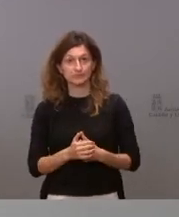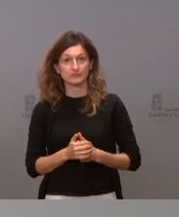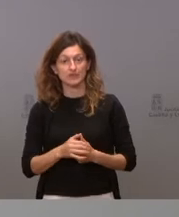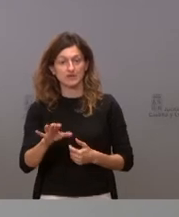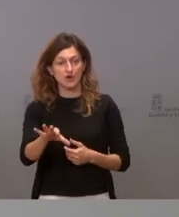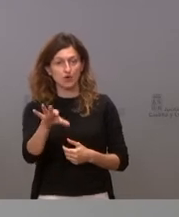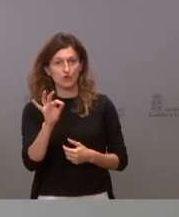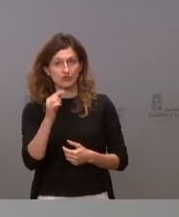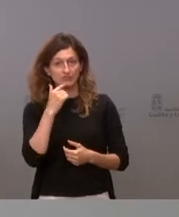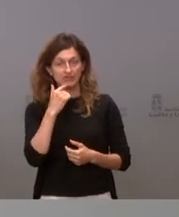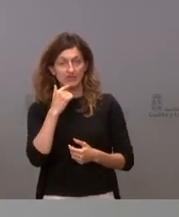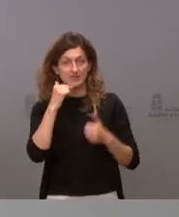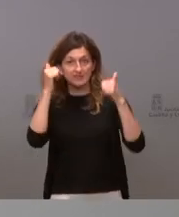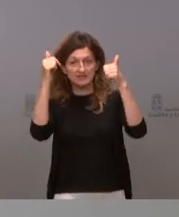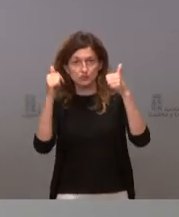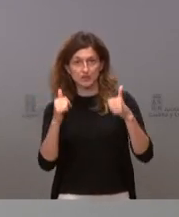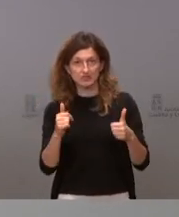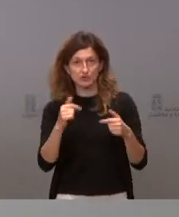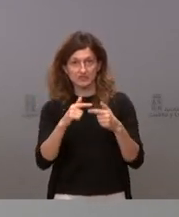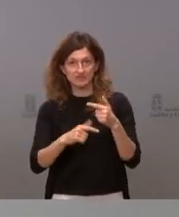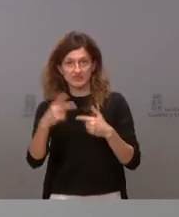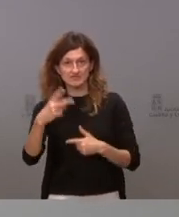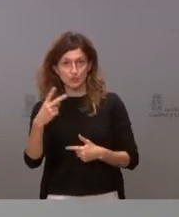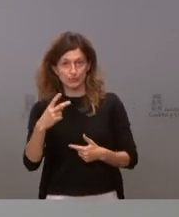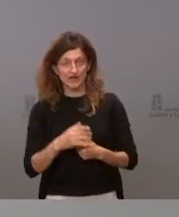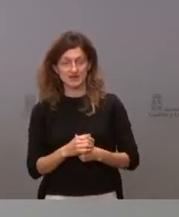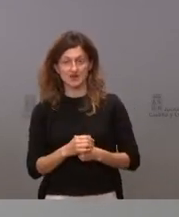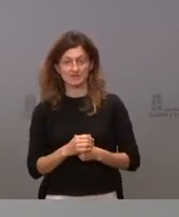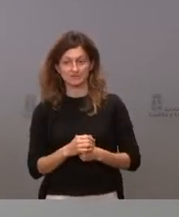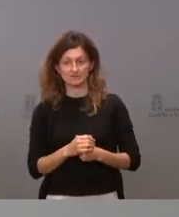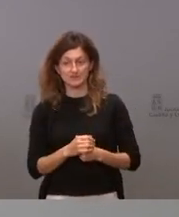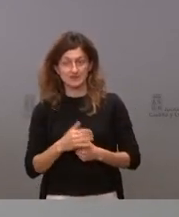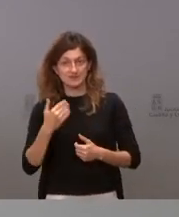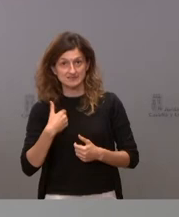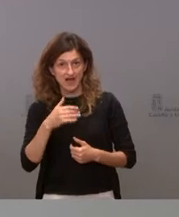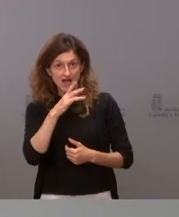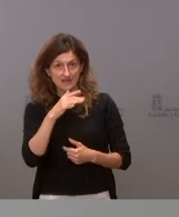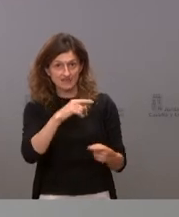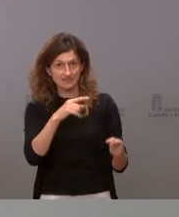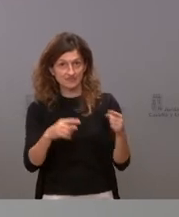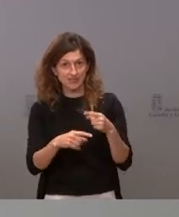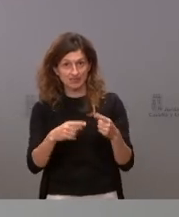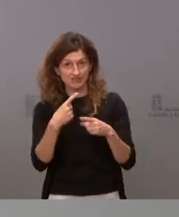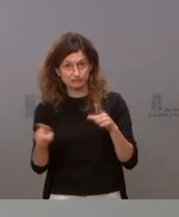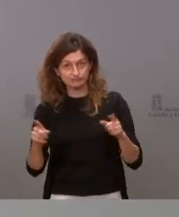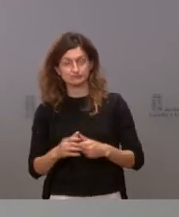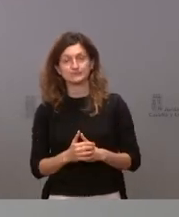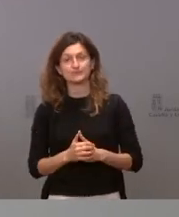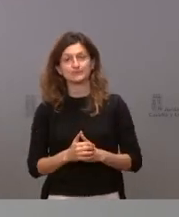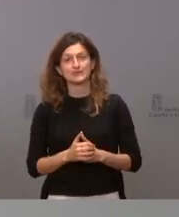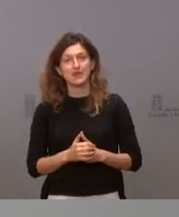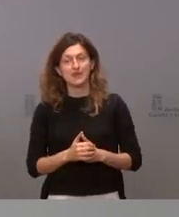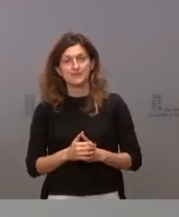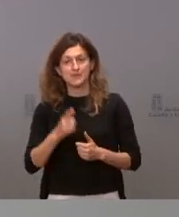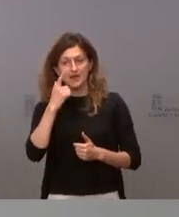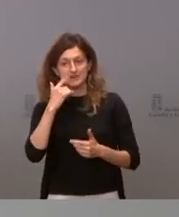a que haya mayor diferencia de titulaciones en el ámbito de secundaria, de lo que ya hay diferencias en estos momentos, y que vayamos